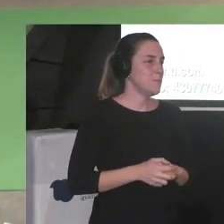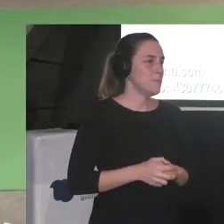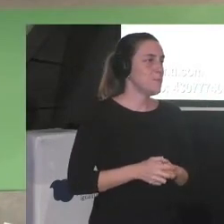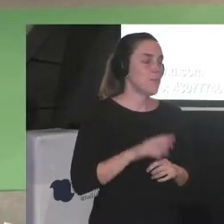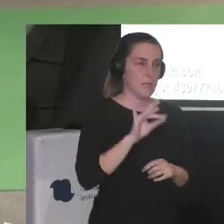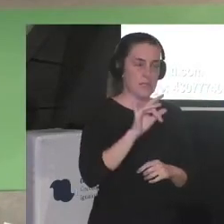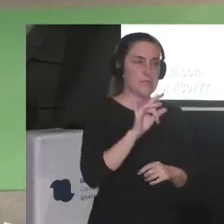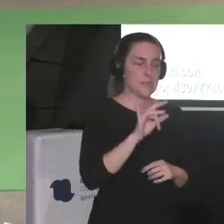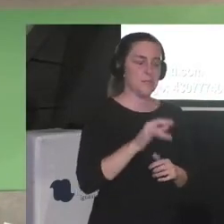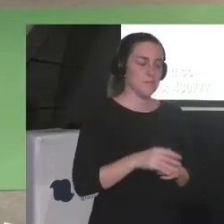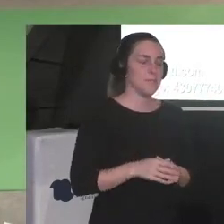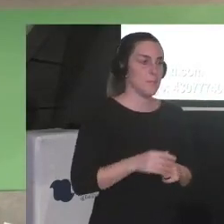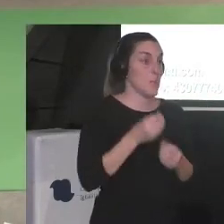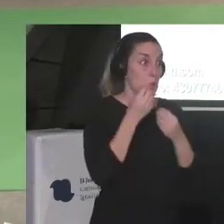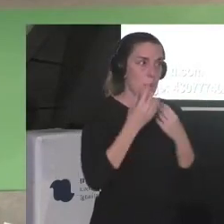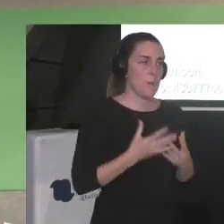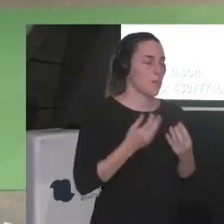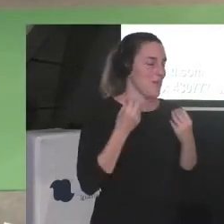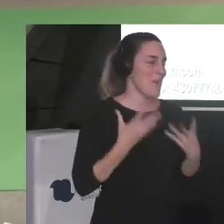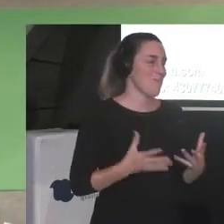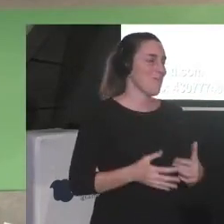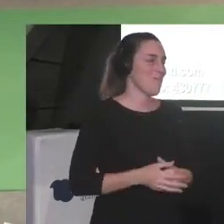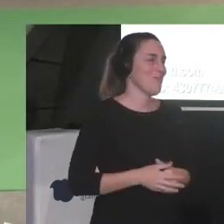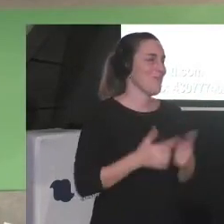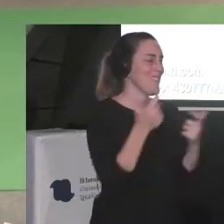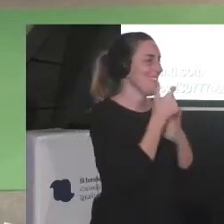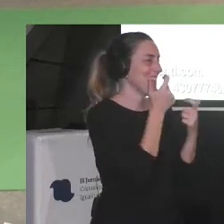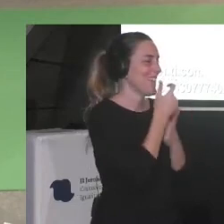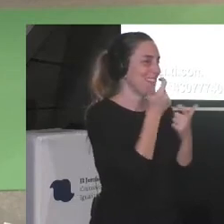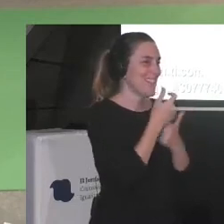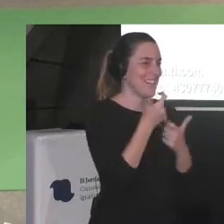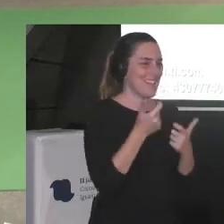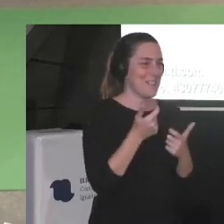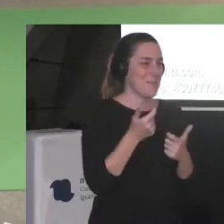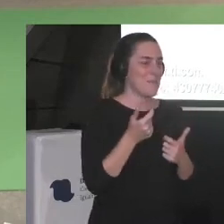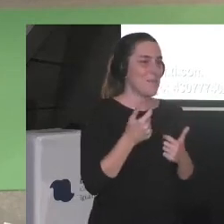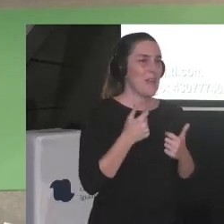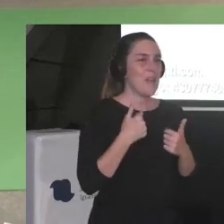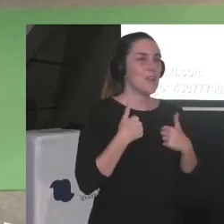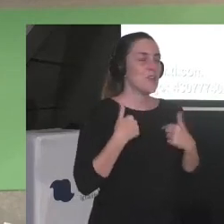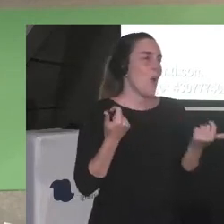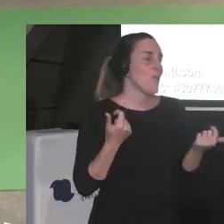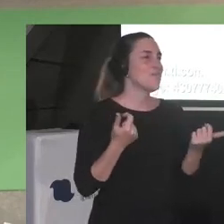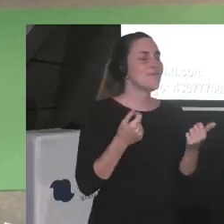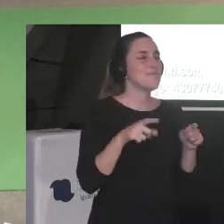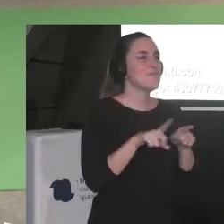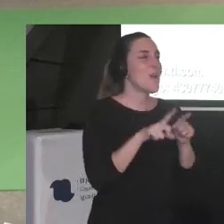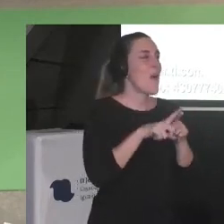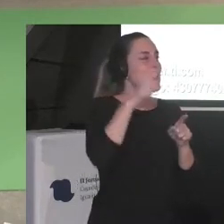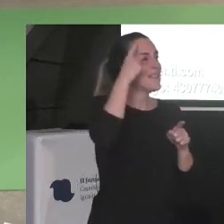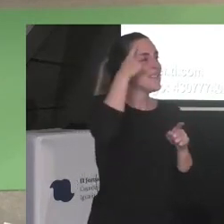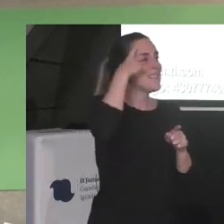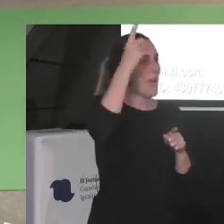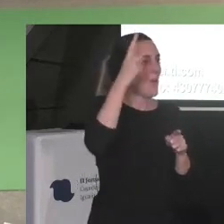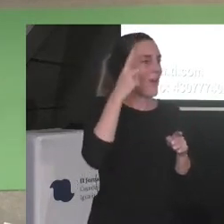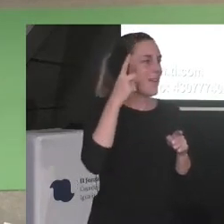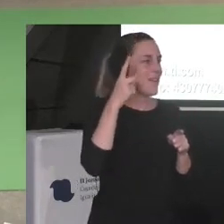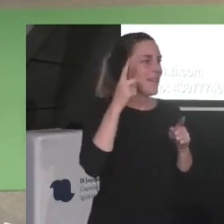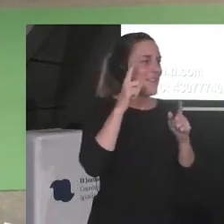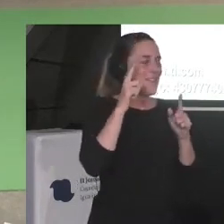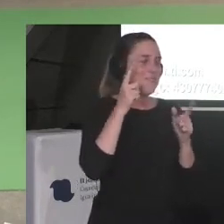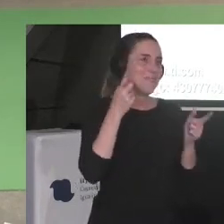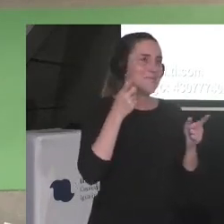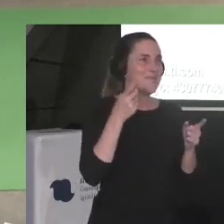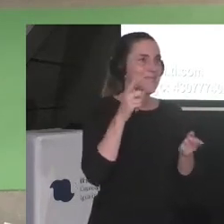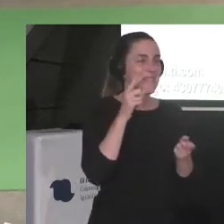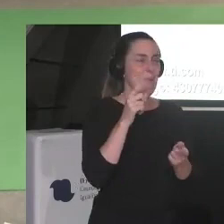si estoy bien estoy bien soy el soy el el sticker de Britney Spears estoy bien estoy bien calva